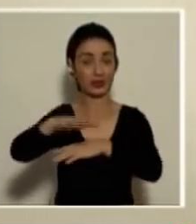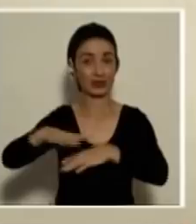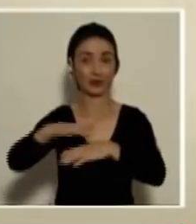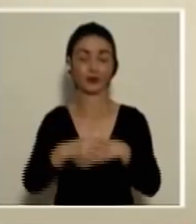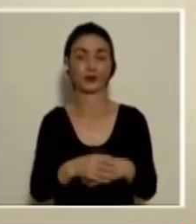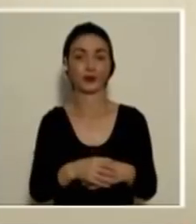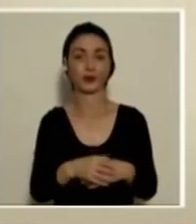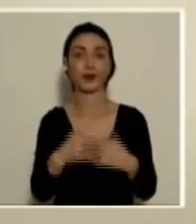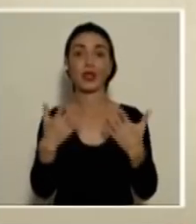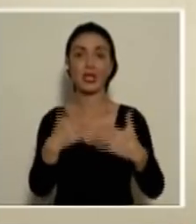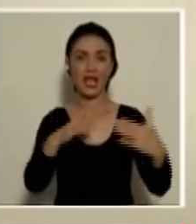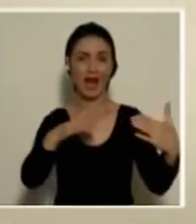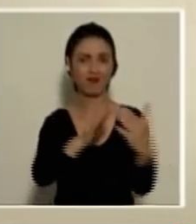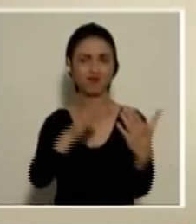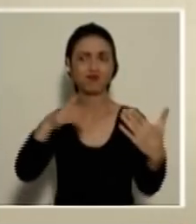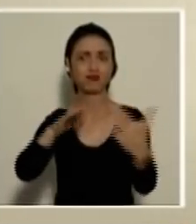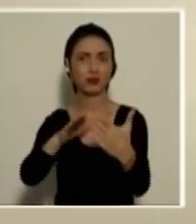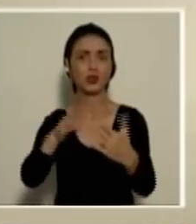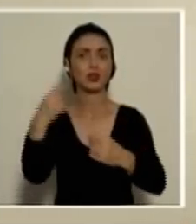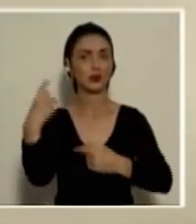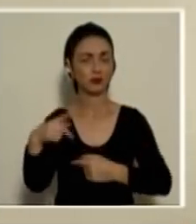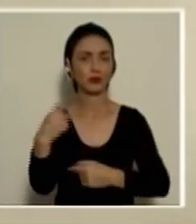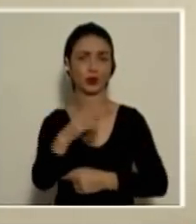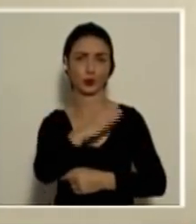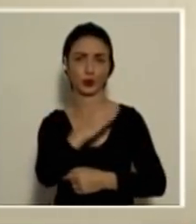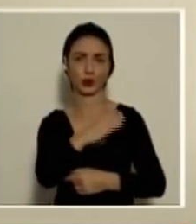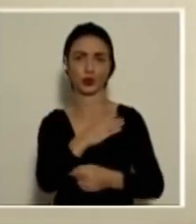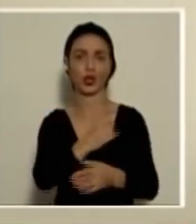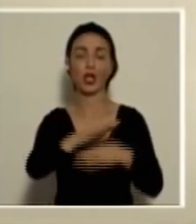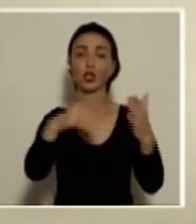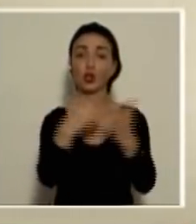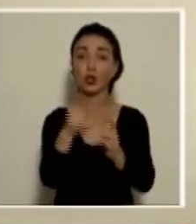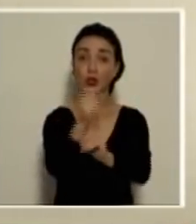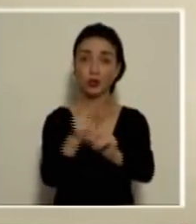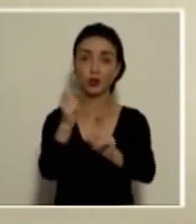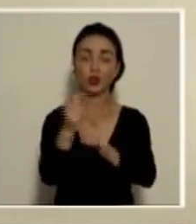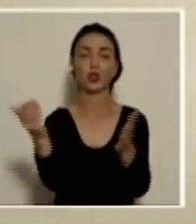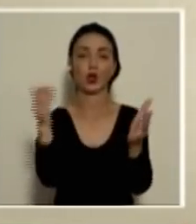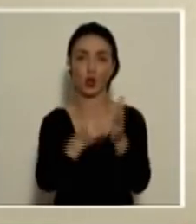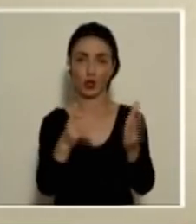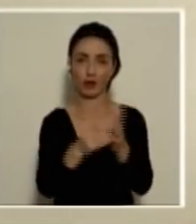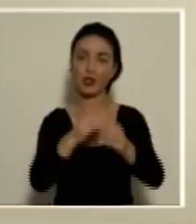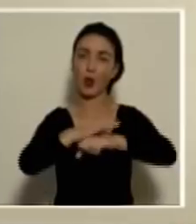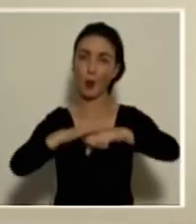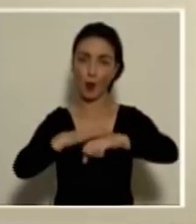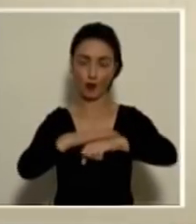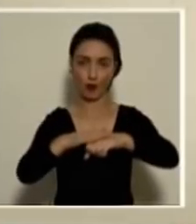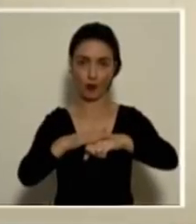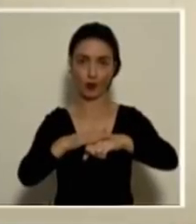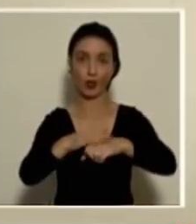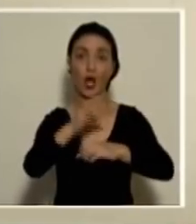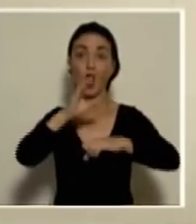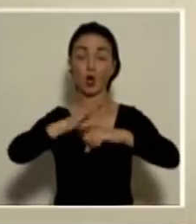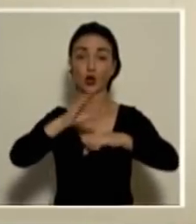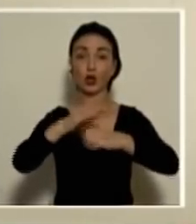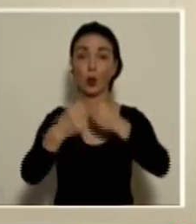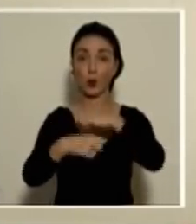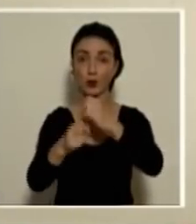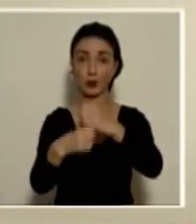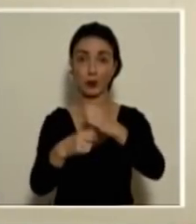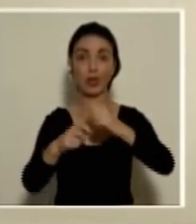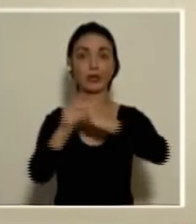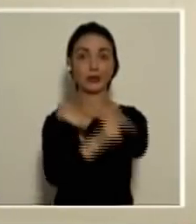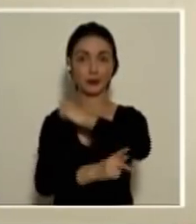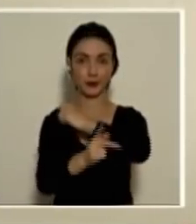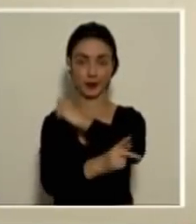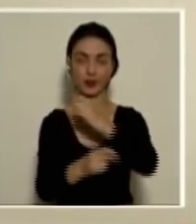y ha habido enfrentamientos con la policía. Bajo todas estas circunstancias, repito, les pedimos a los consejos municipales del país